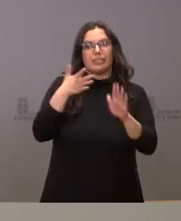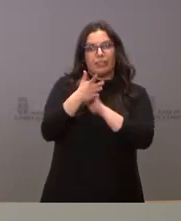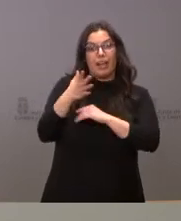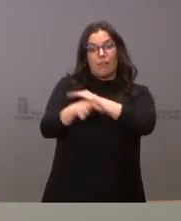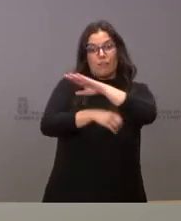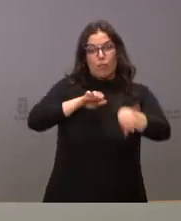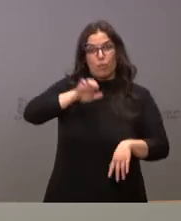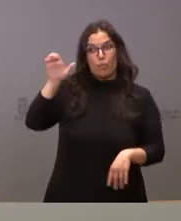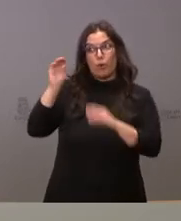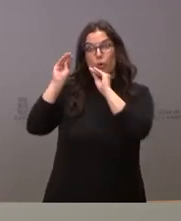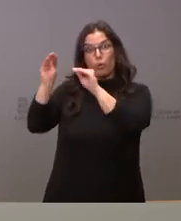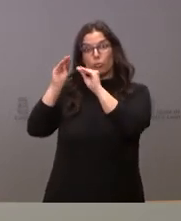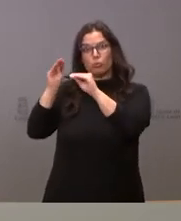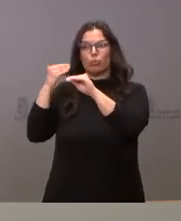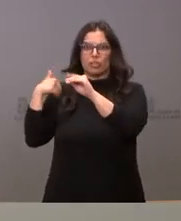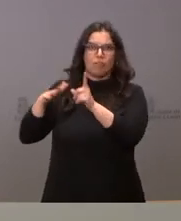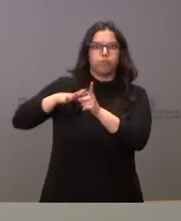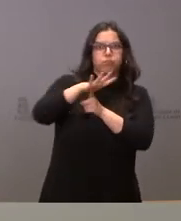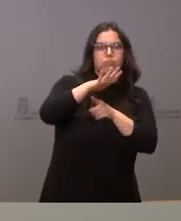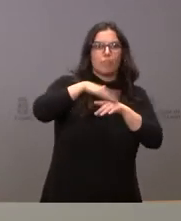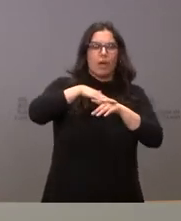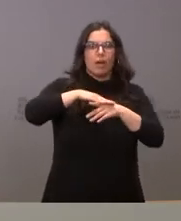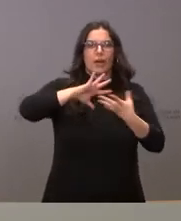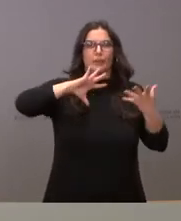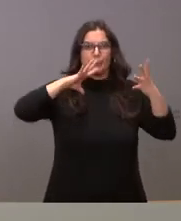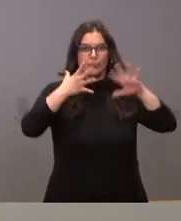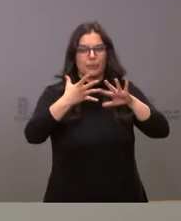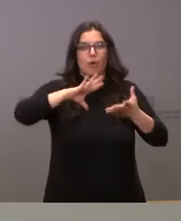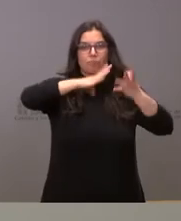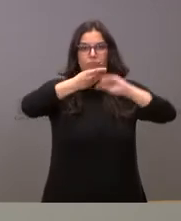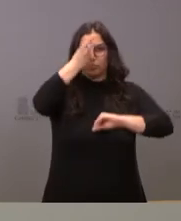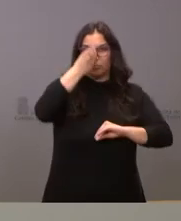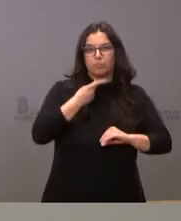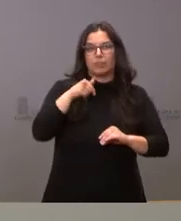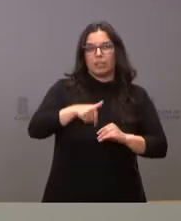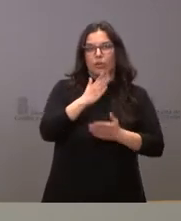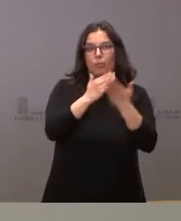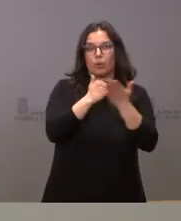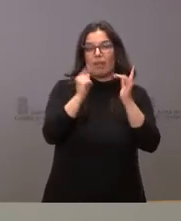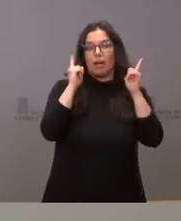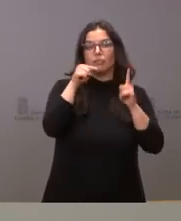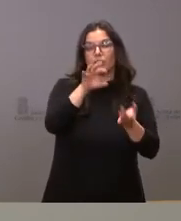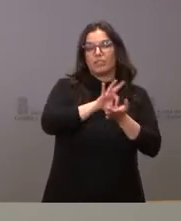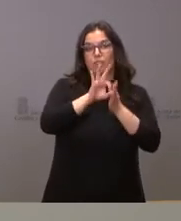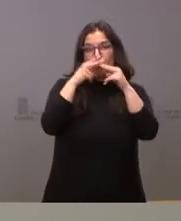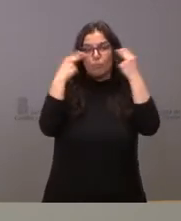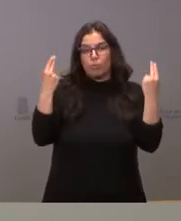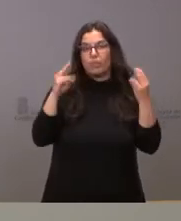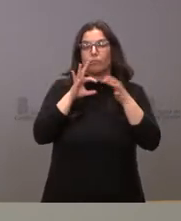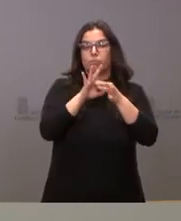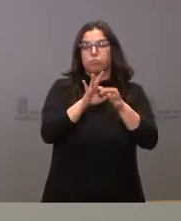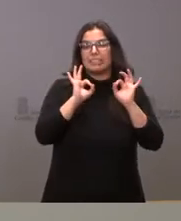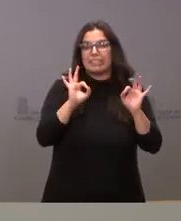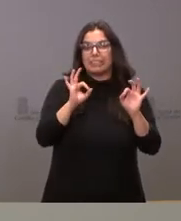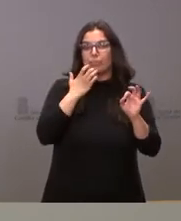estos fondos europeos ya para la modernización y digitalización de nuestra comunidad autónoma, en este caso, de un servicio público como es el servicio público